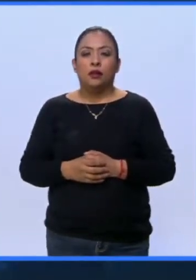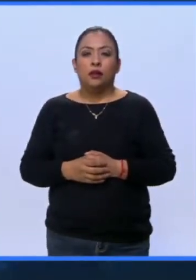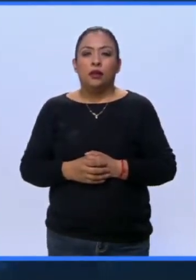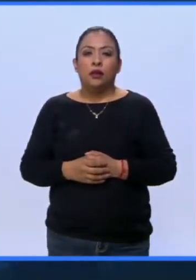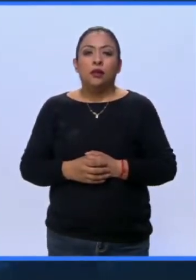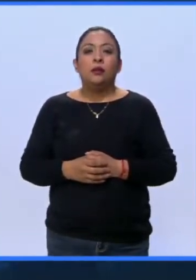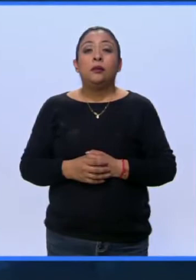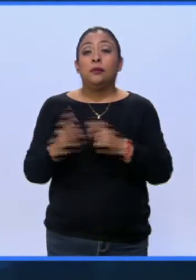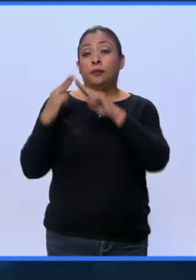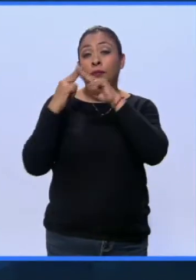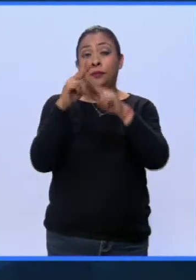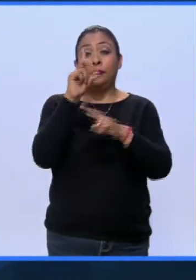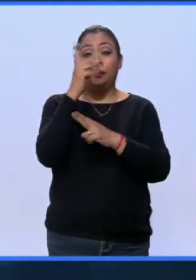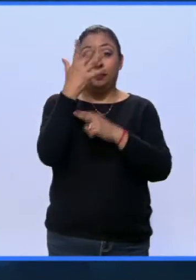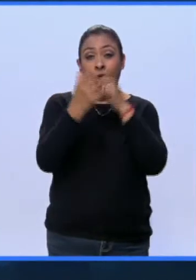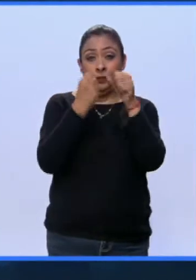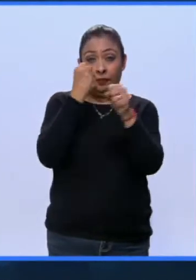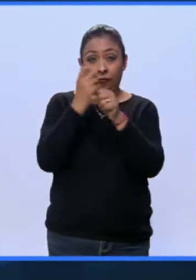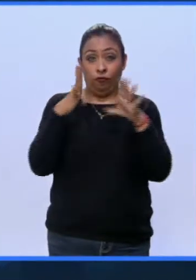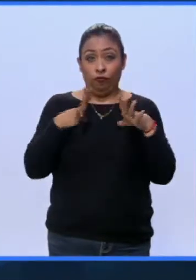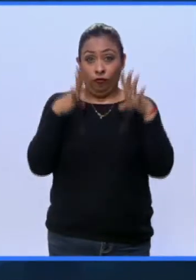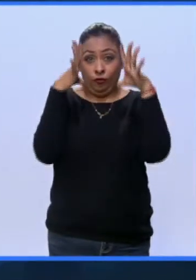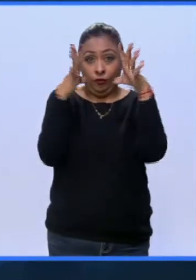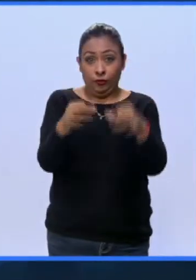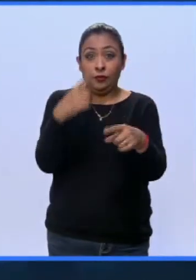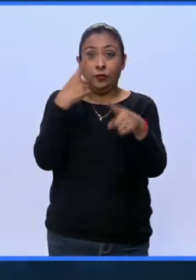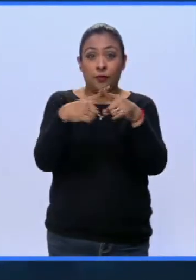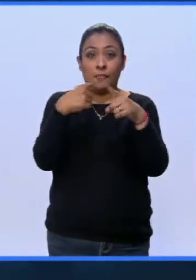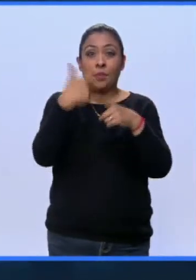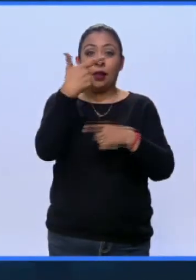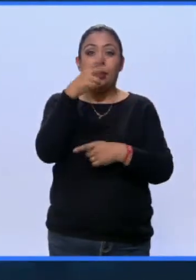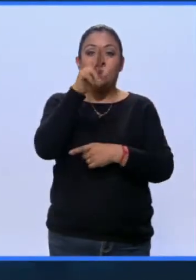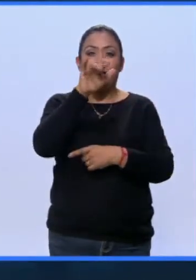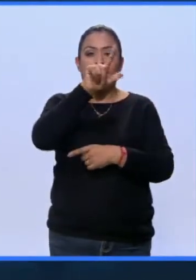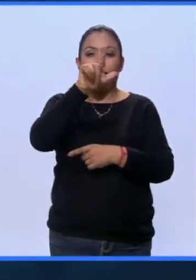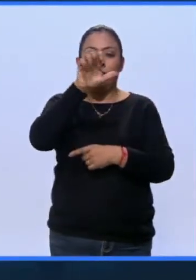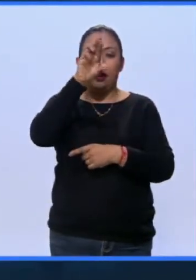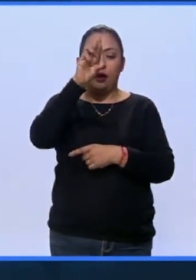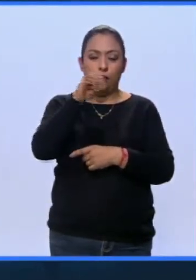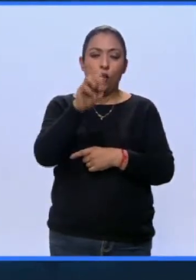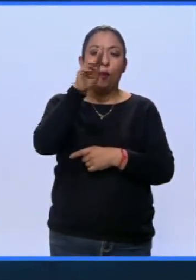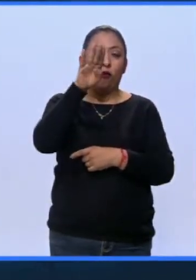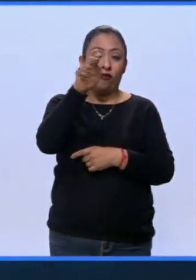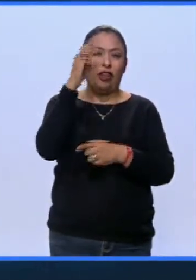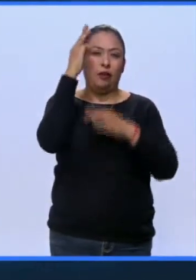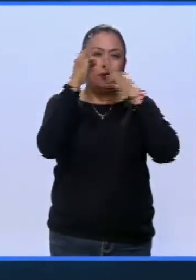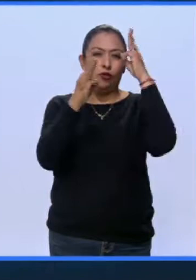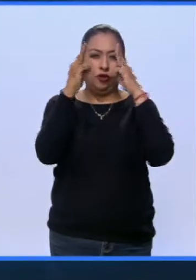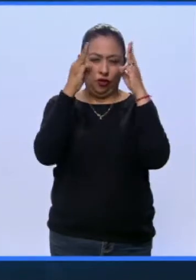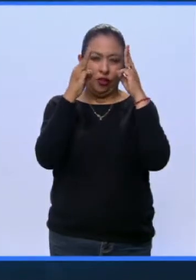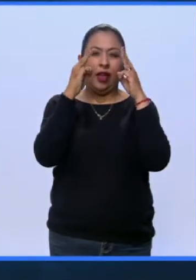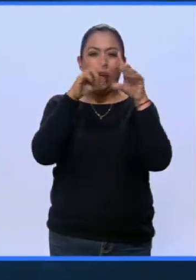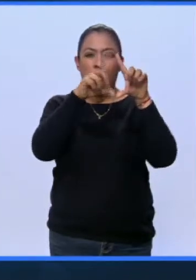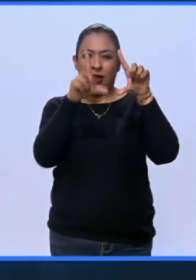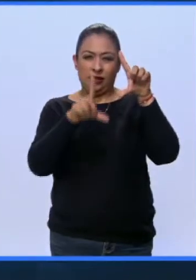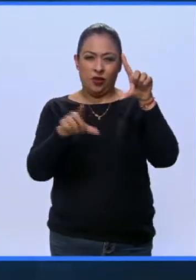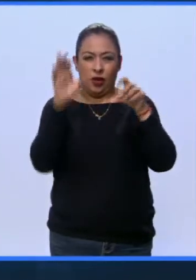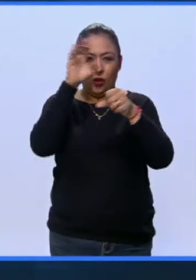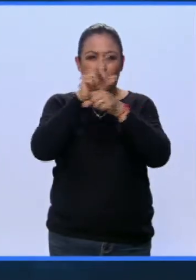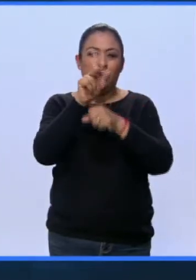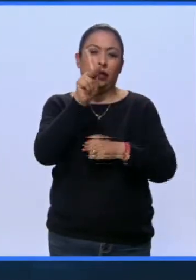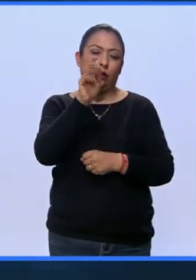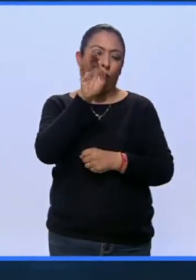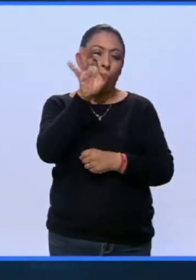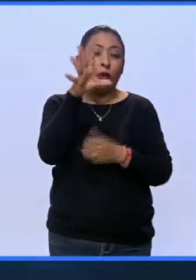A 35 años de ser fundado por el maestro Guillermo Bonfil Batalla, el Museo Nacional de Culturas Populares es un espacio donde se